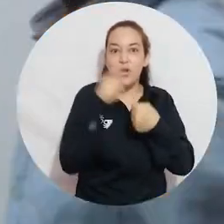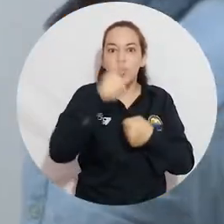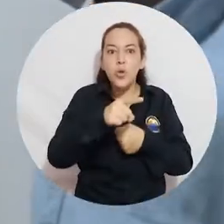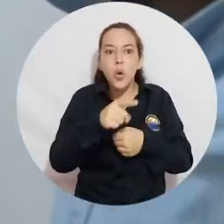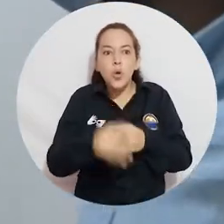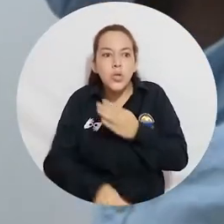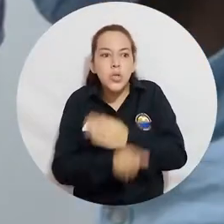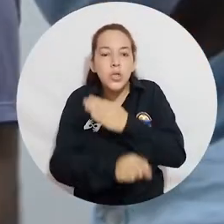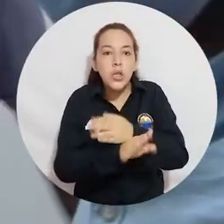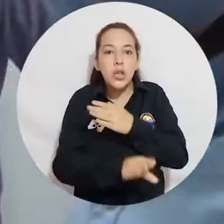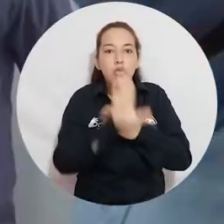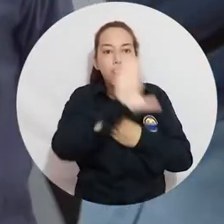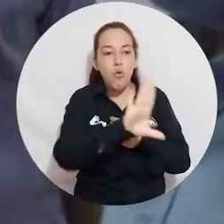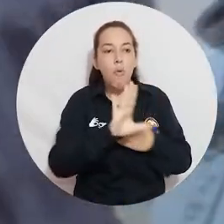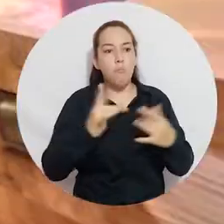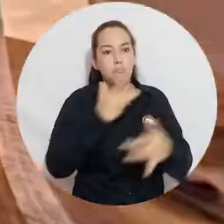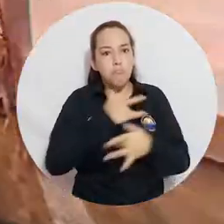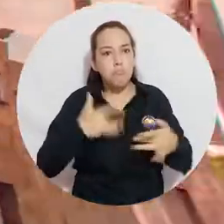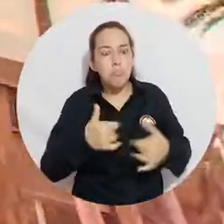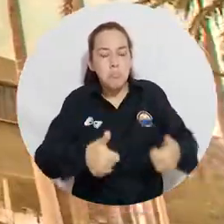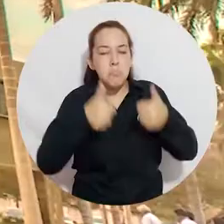por el bienestar de los magdaleneses.